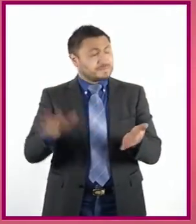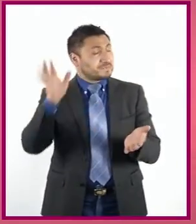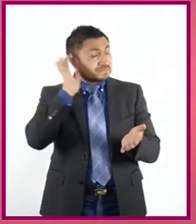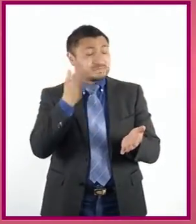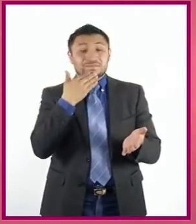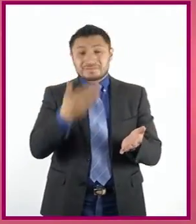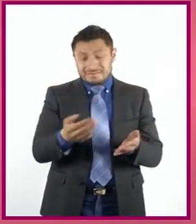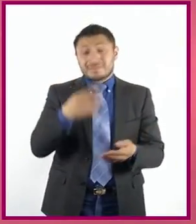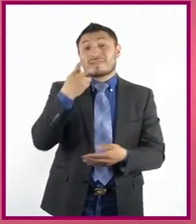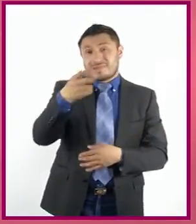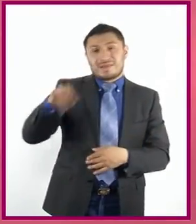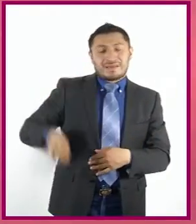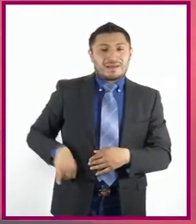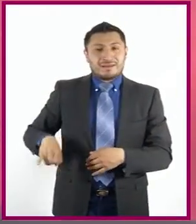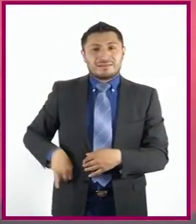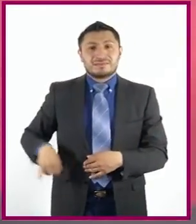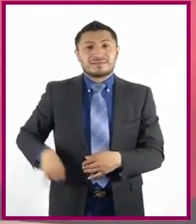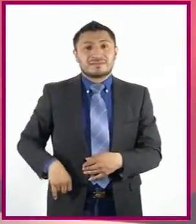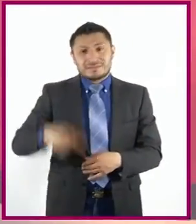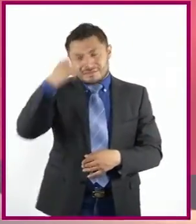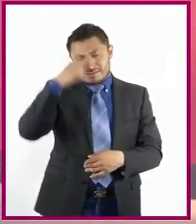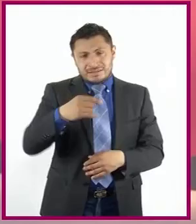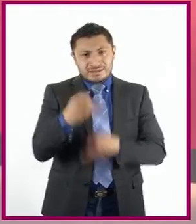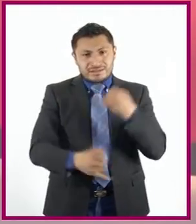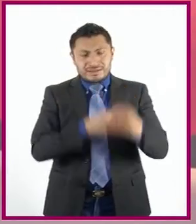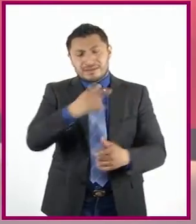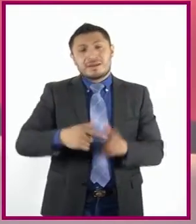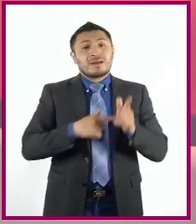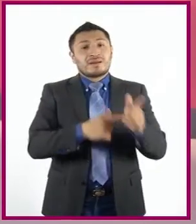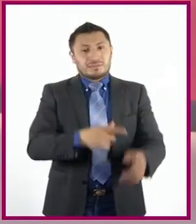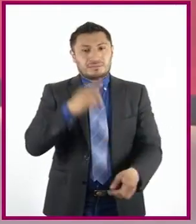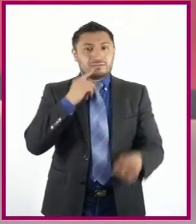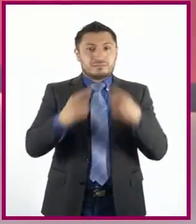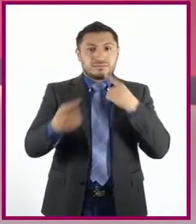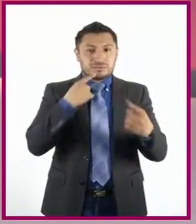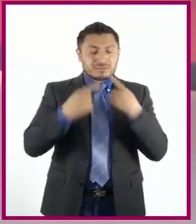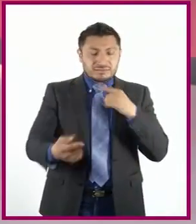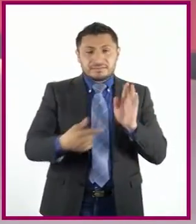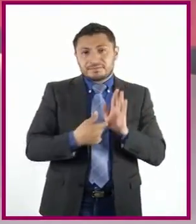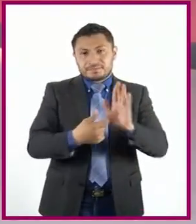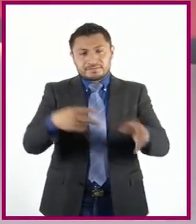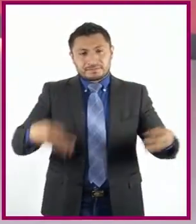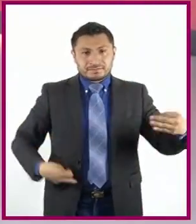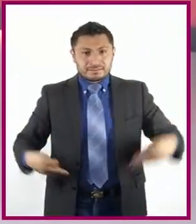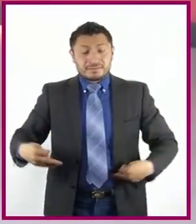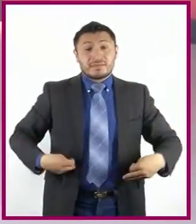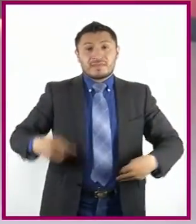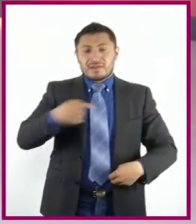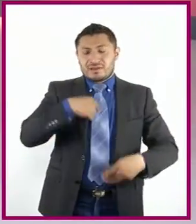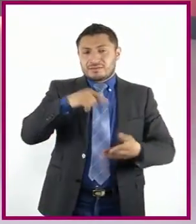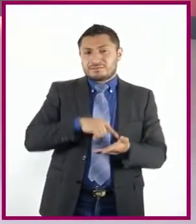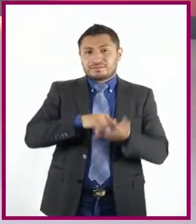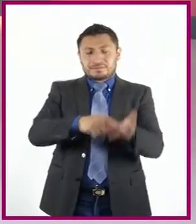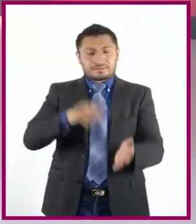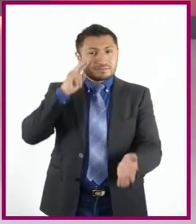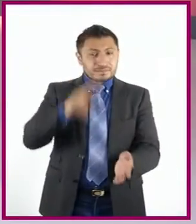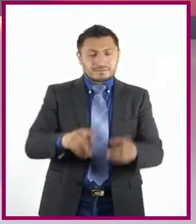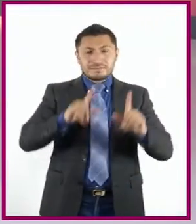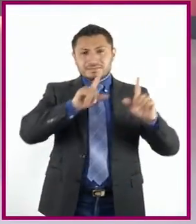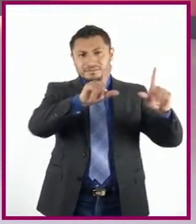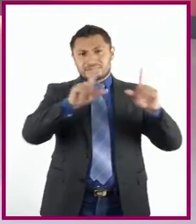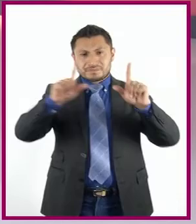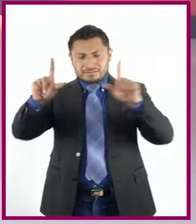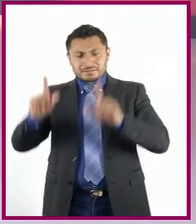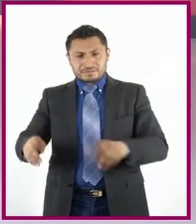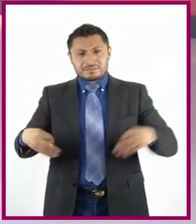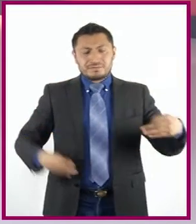qué interesante? Para seguir jugando con este diálogo que propone el teatro, propongo que veamos una serie de fragmentos